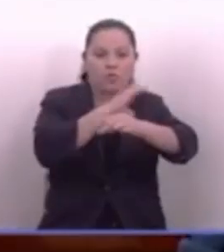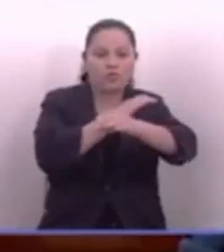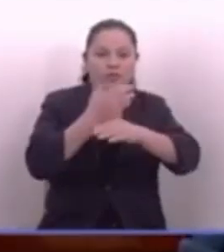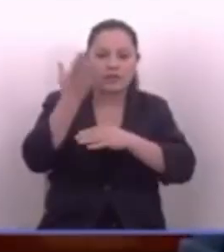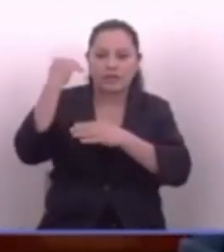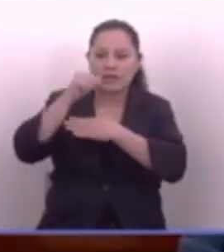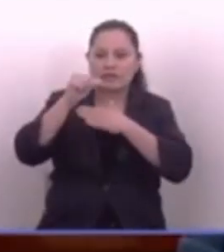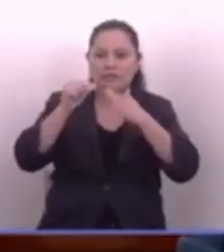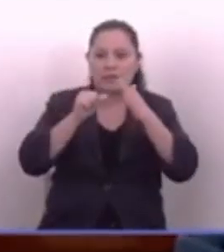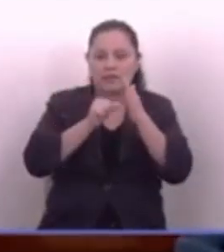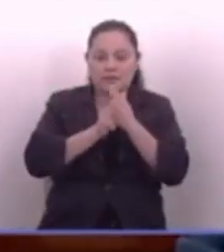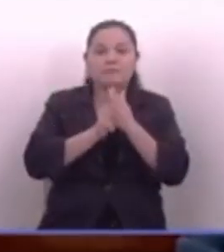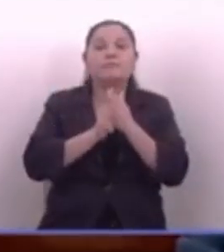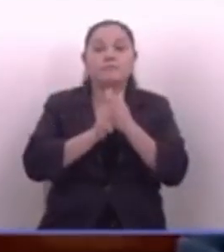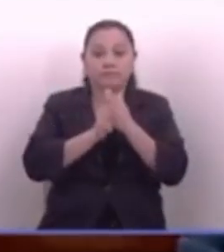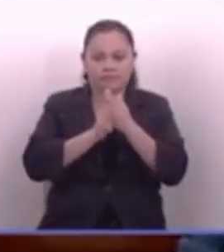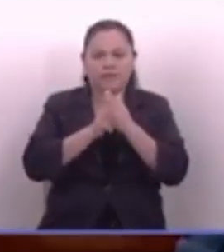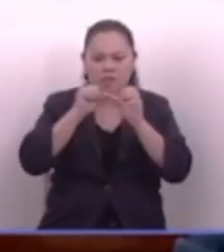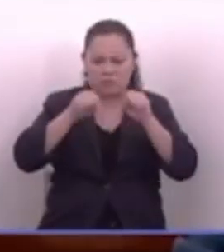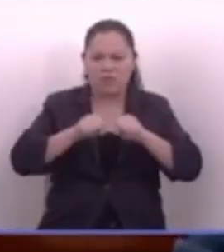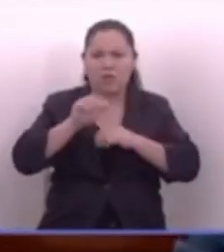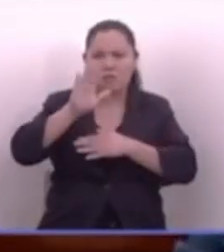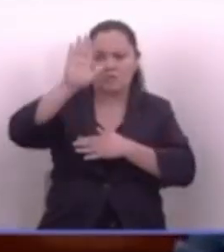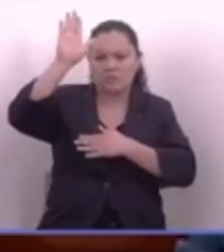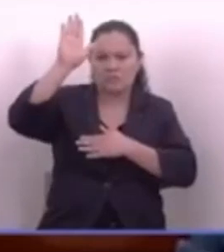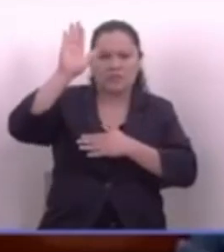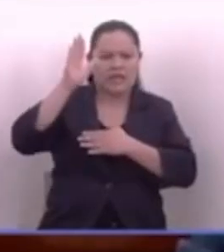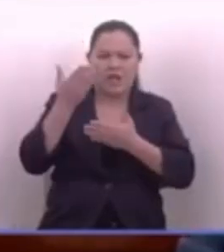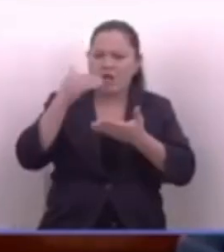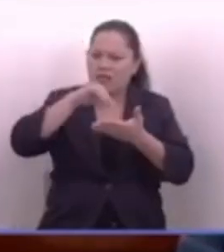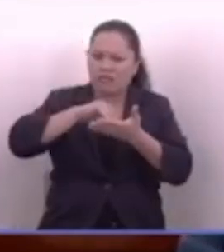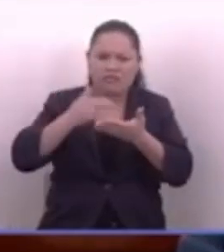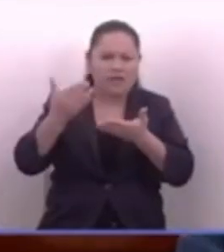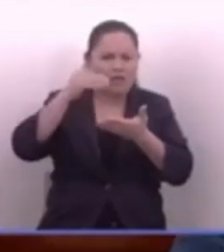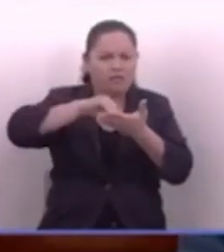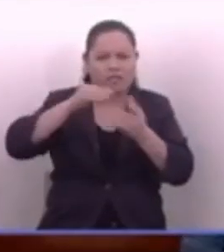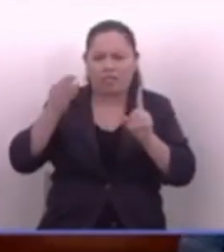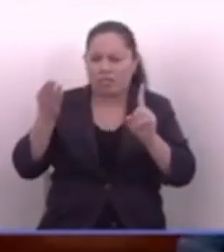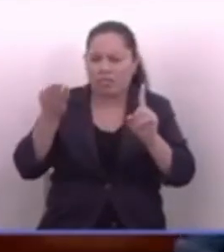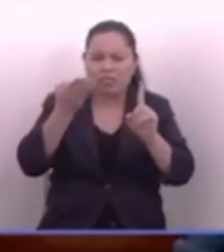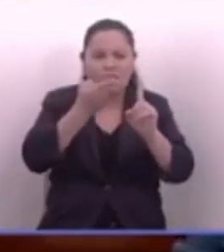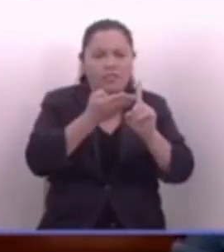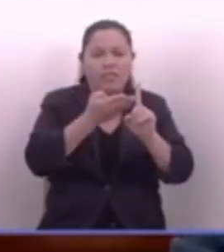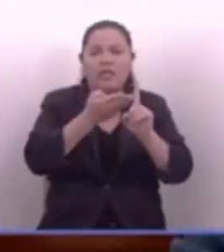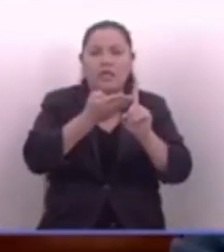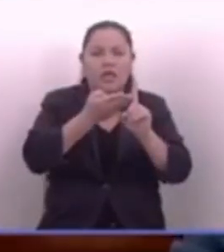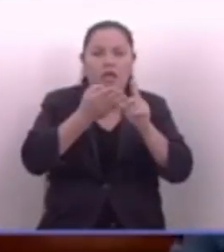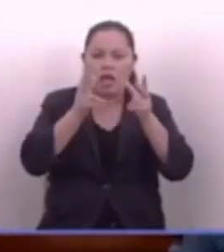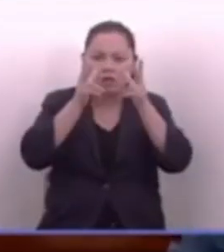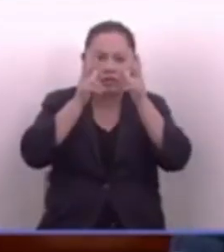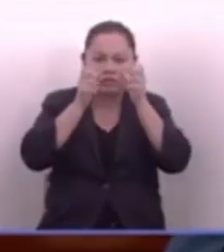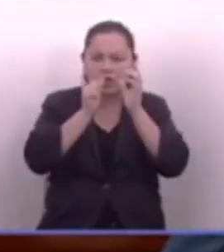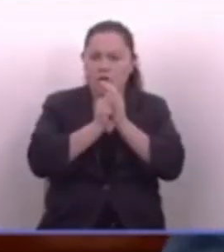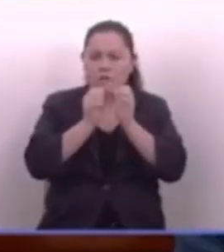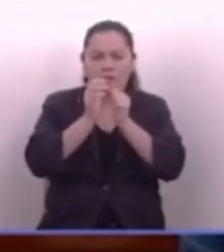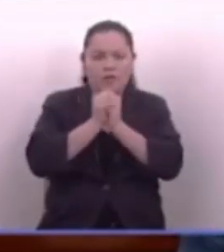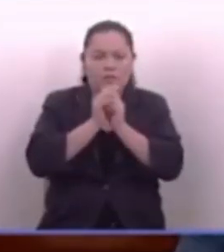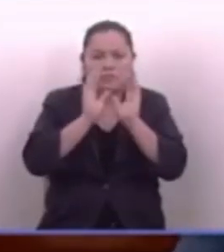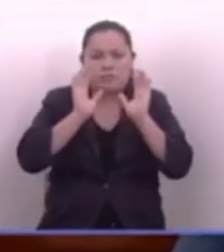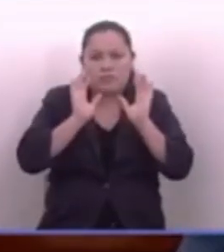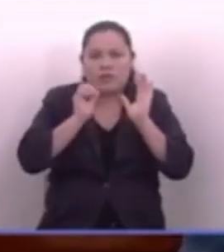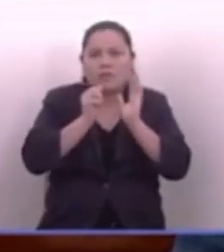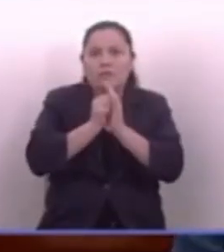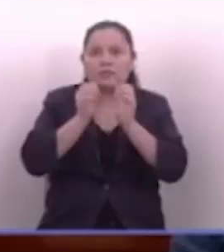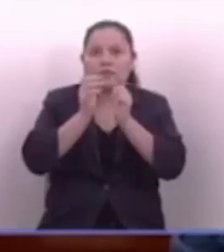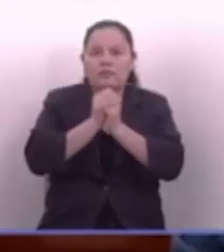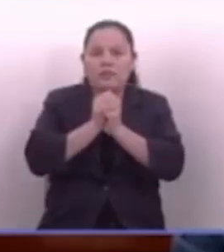anterior. Aquí pueden pedir la palabra las veces que quieran, se les va a escuchar. No hay ningún problema. Si es que el problema es que